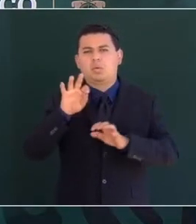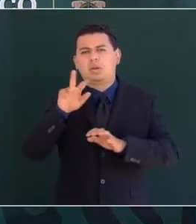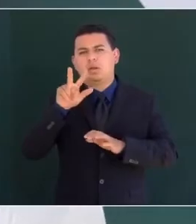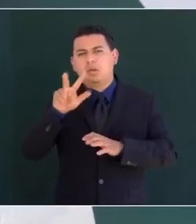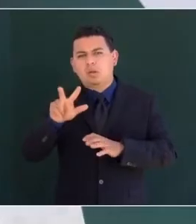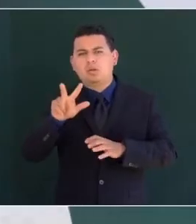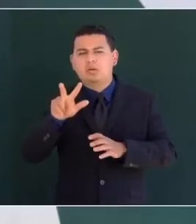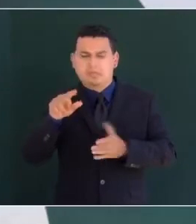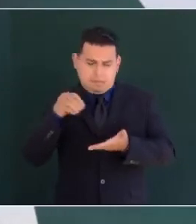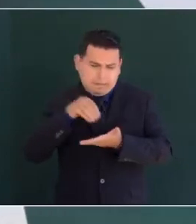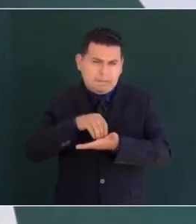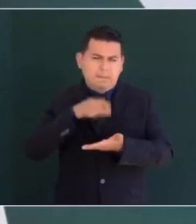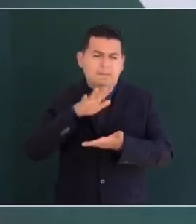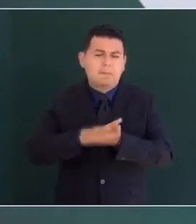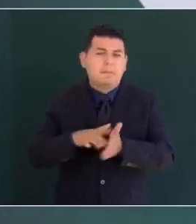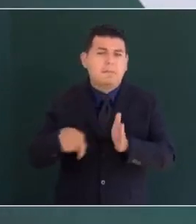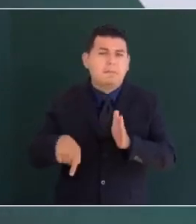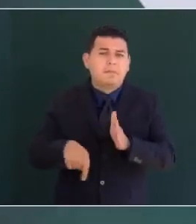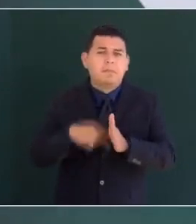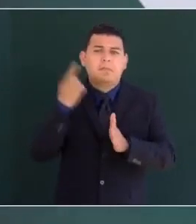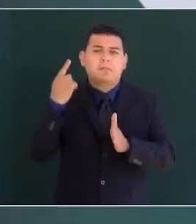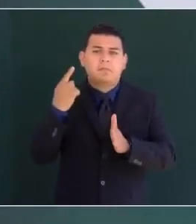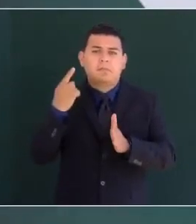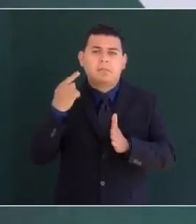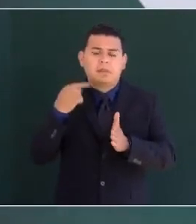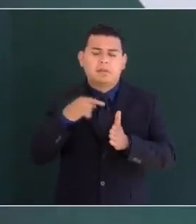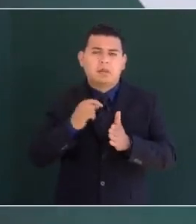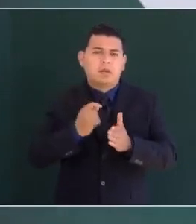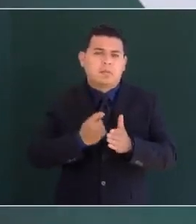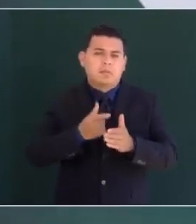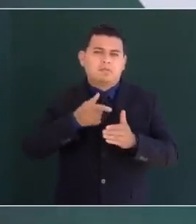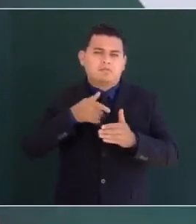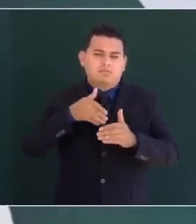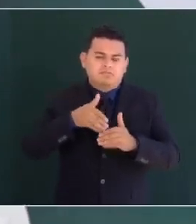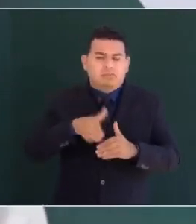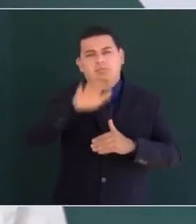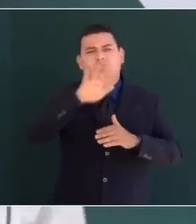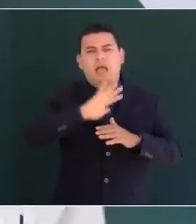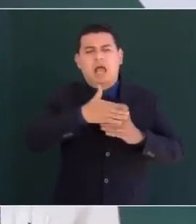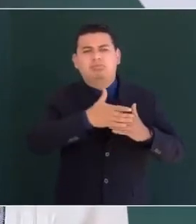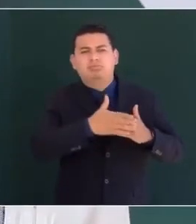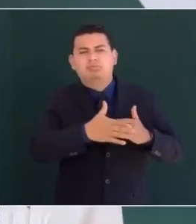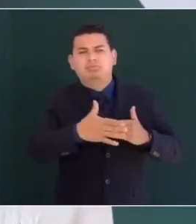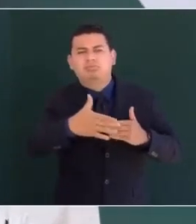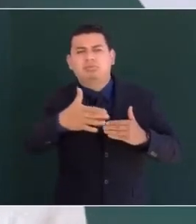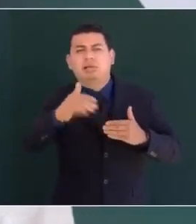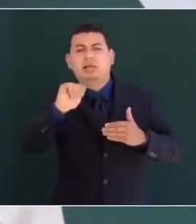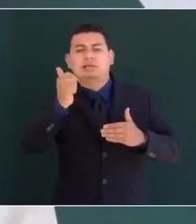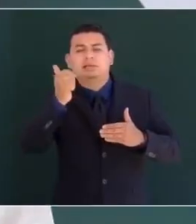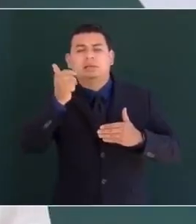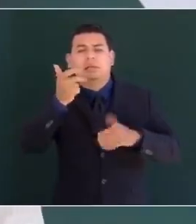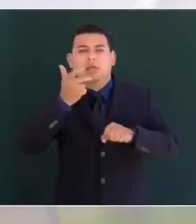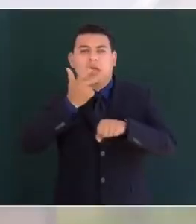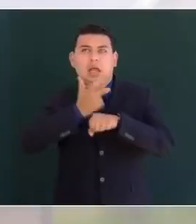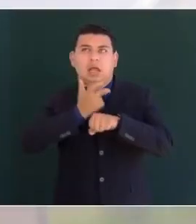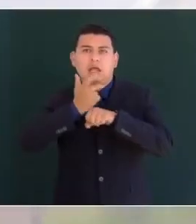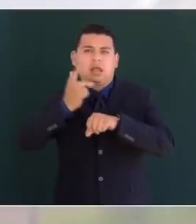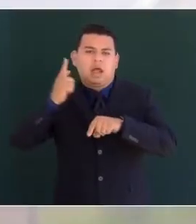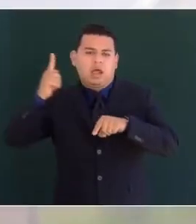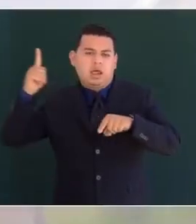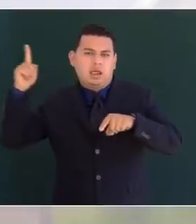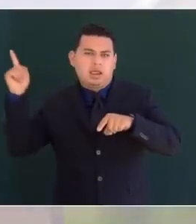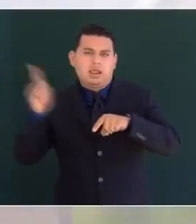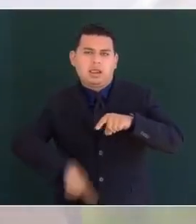se registró el gran zarpazo por el cual Estados Unidos nos arrebató